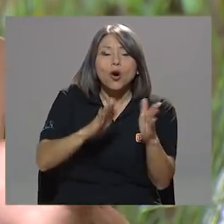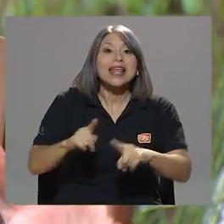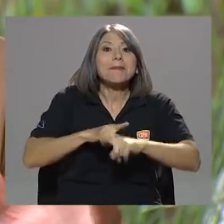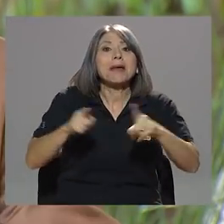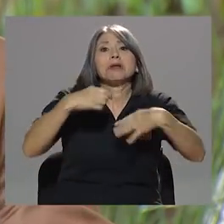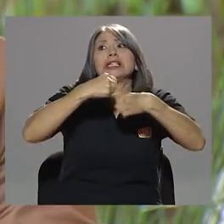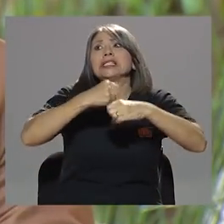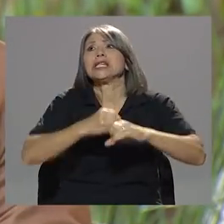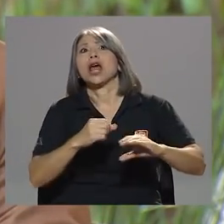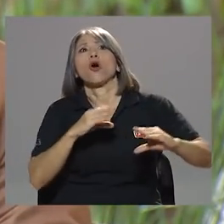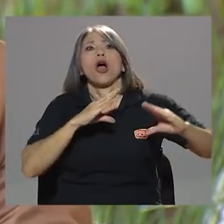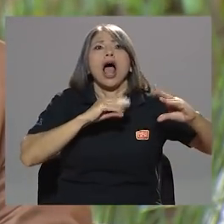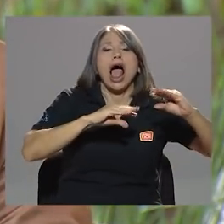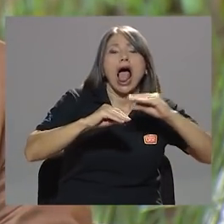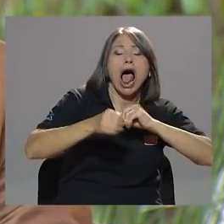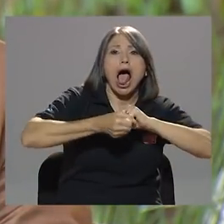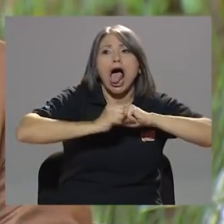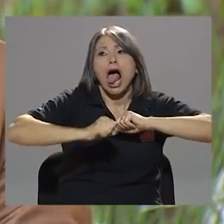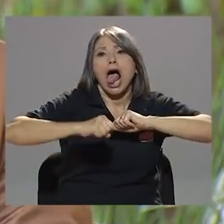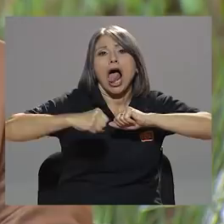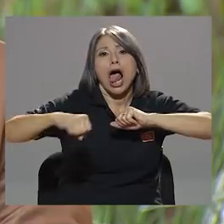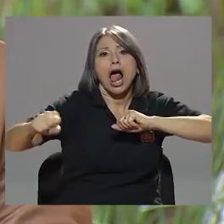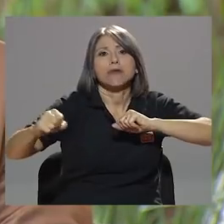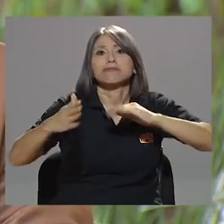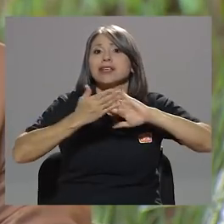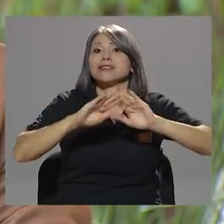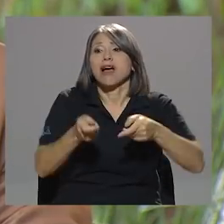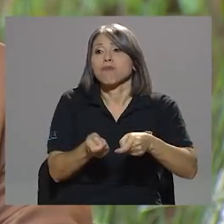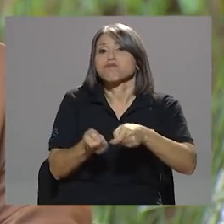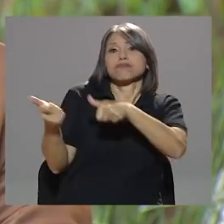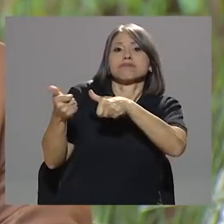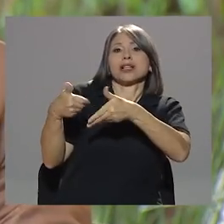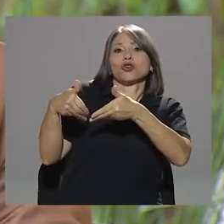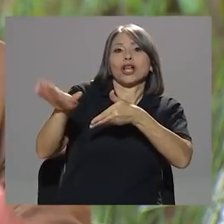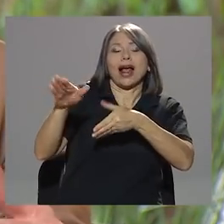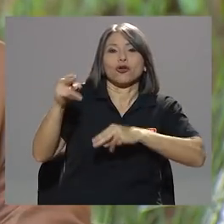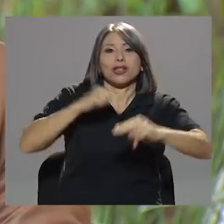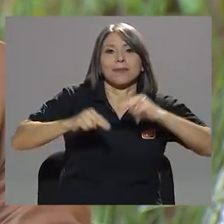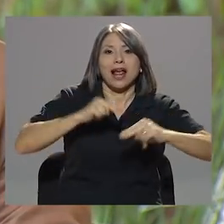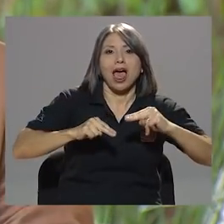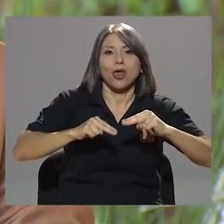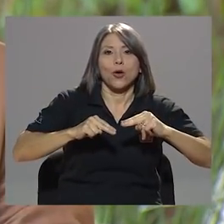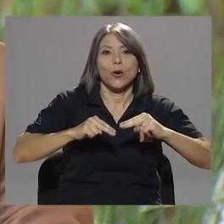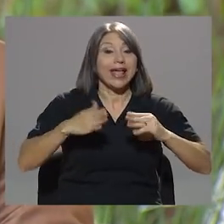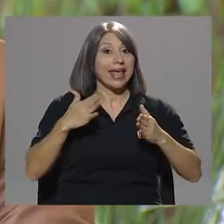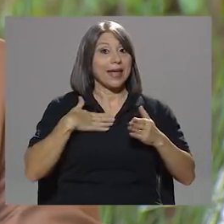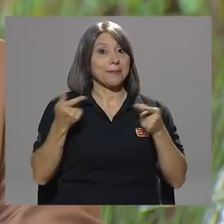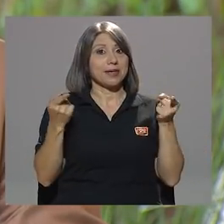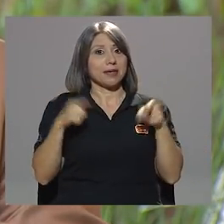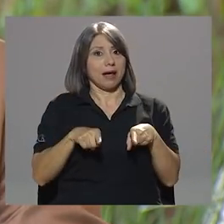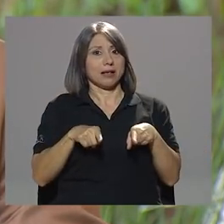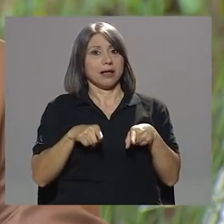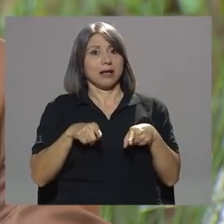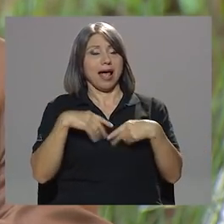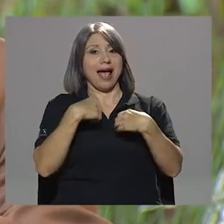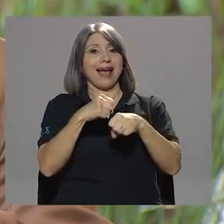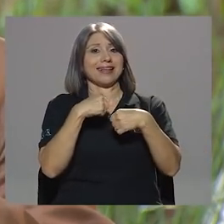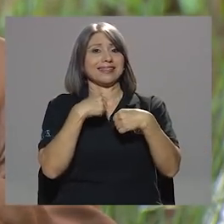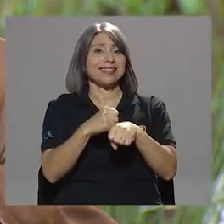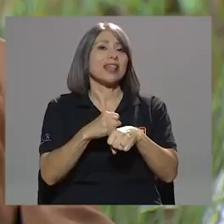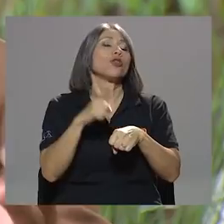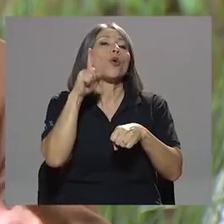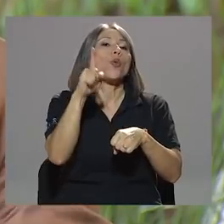toda una historia y lo sacaron del mercado. En mi caso, están haciendo